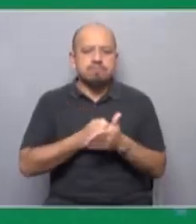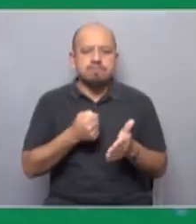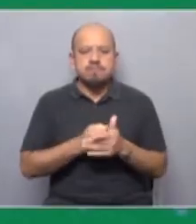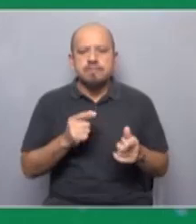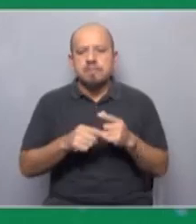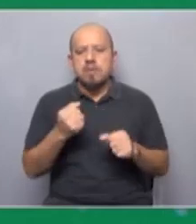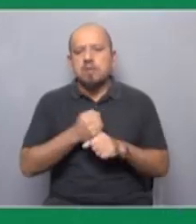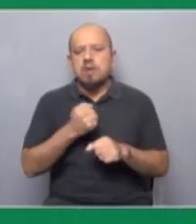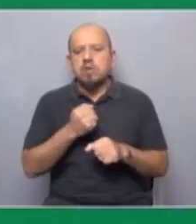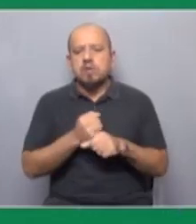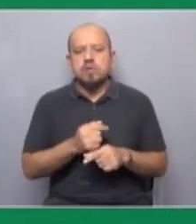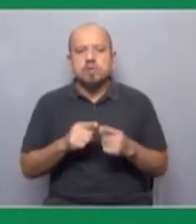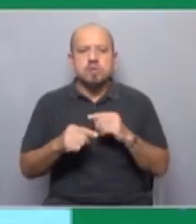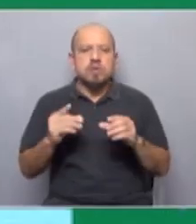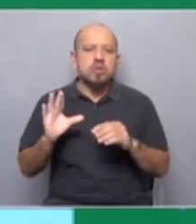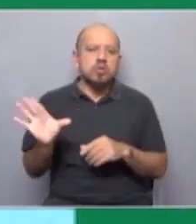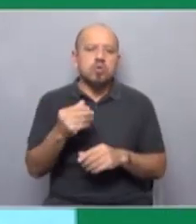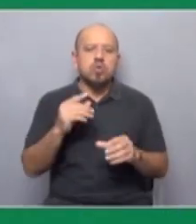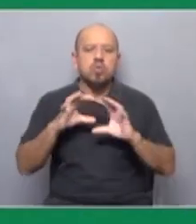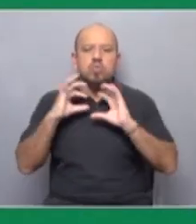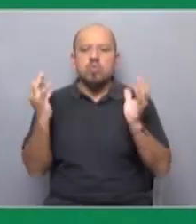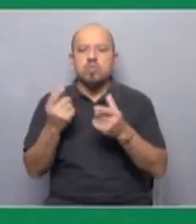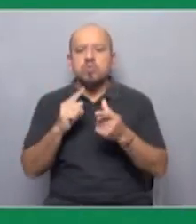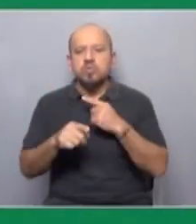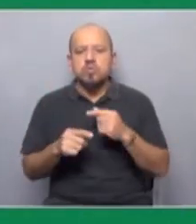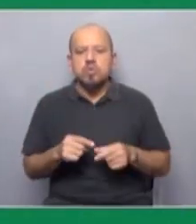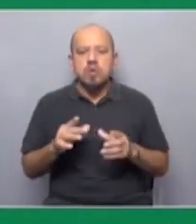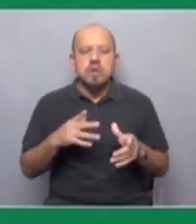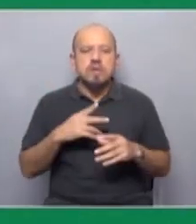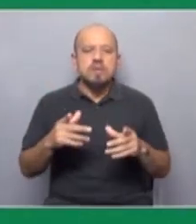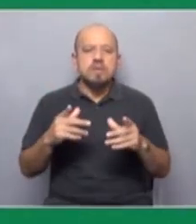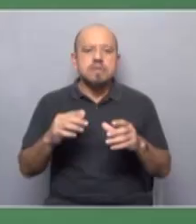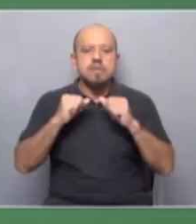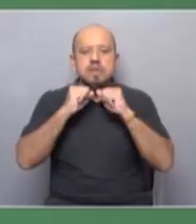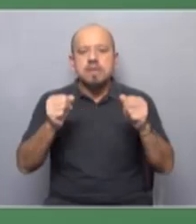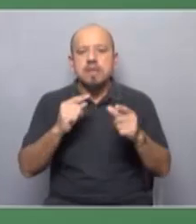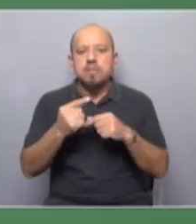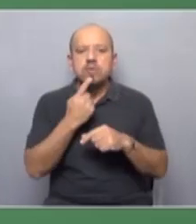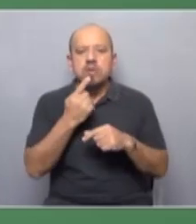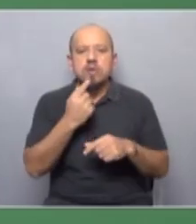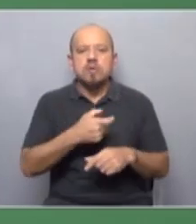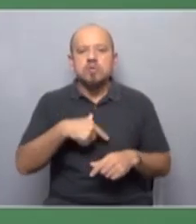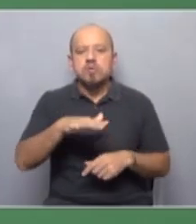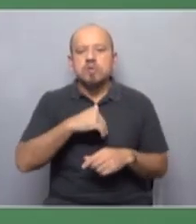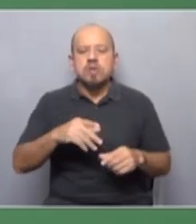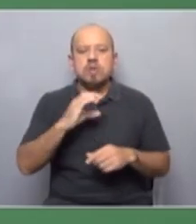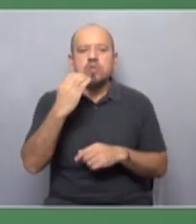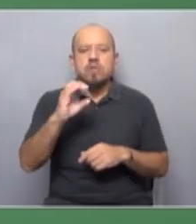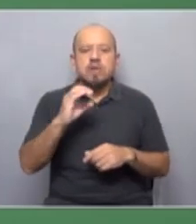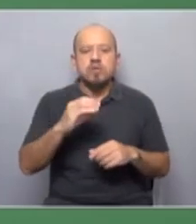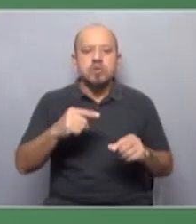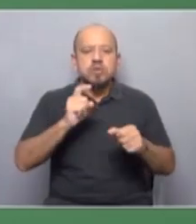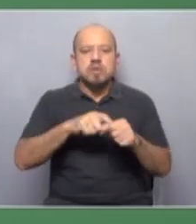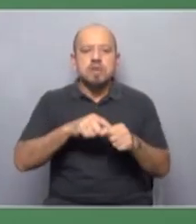para los trabajadores y trabajadoras de todo el mundo estamos con Jordania Ureña que es Secretaria de Políticas Sociales de la Confederación Sindical de las